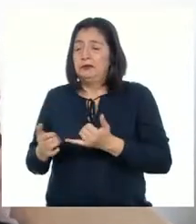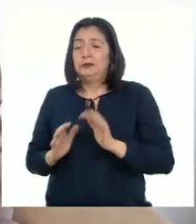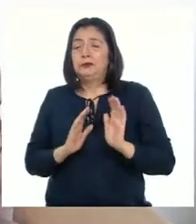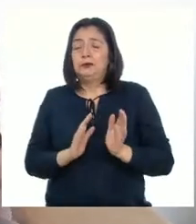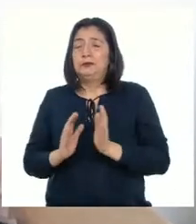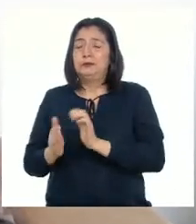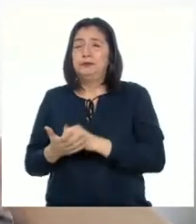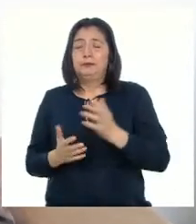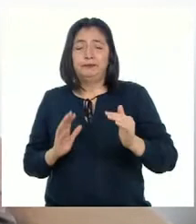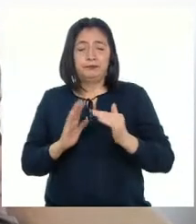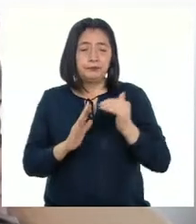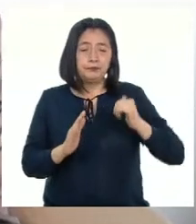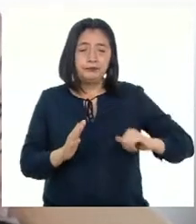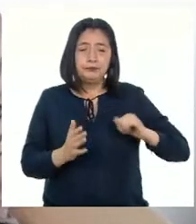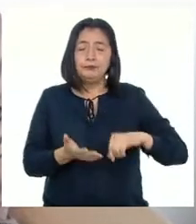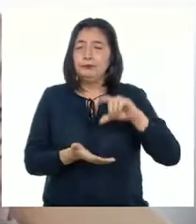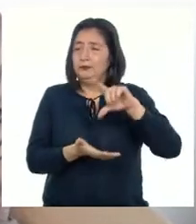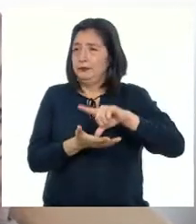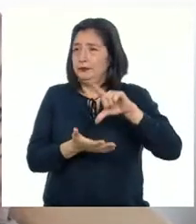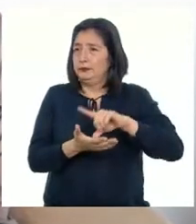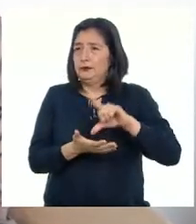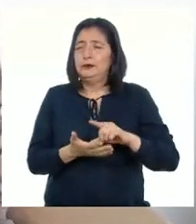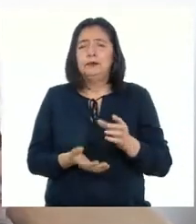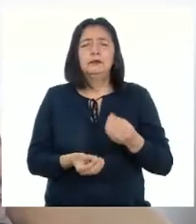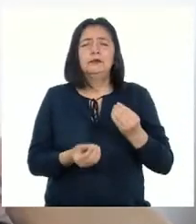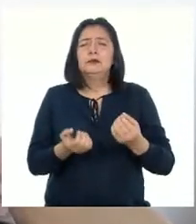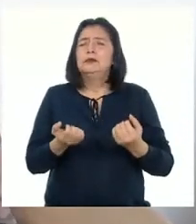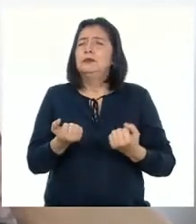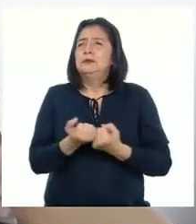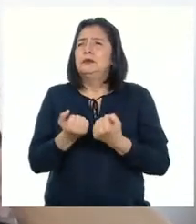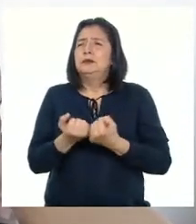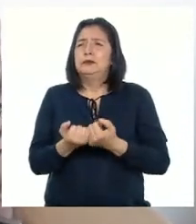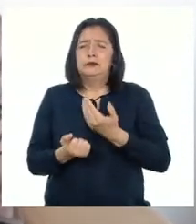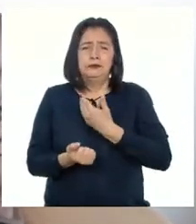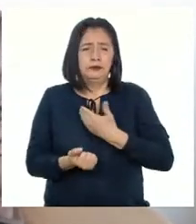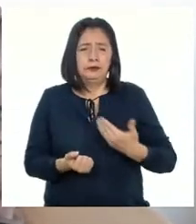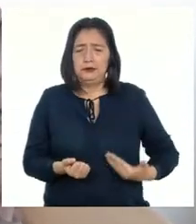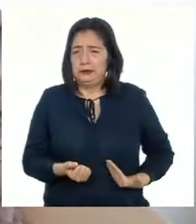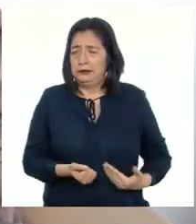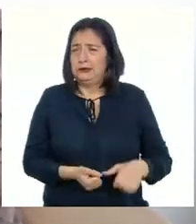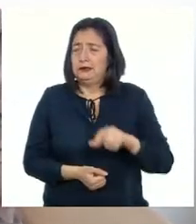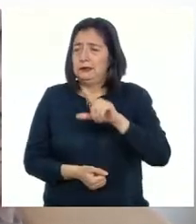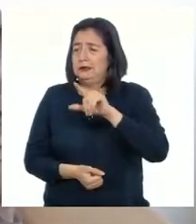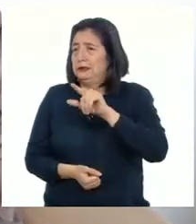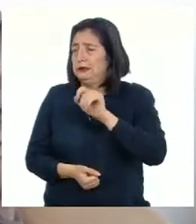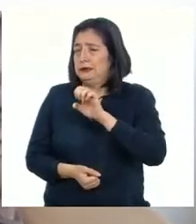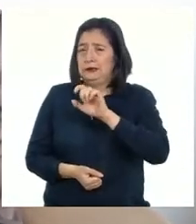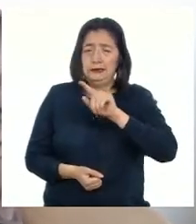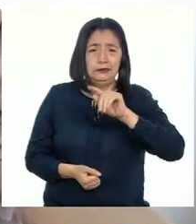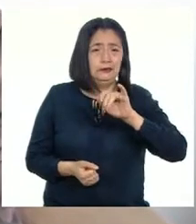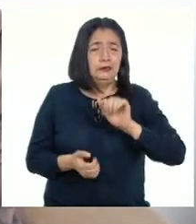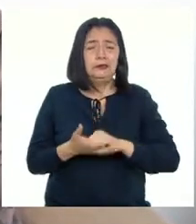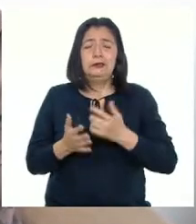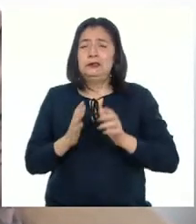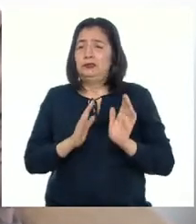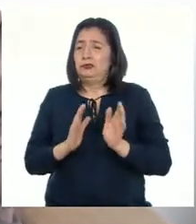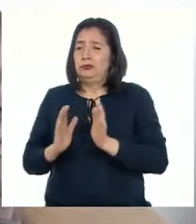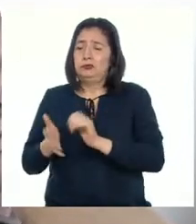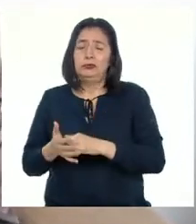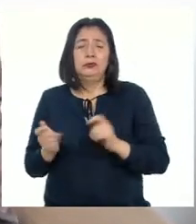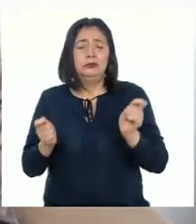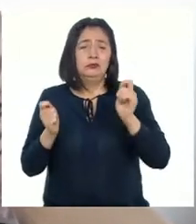organizado por el municipio de Lima Por auspicio del presidente Le Guía Se organiza un carnaval con